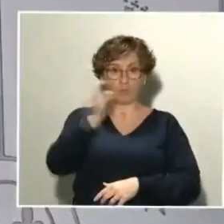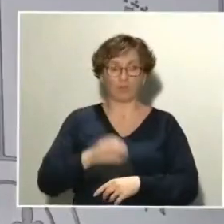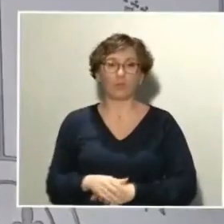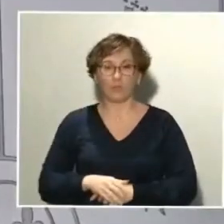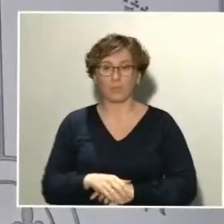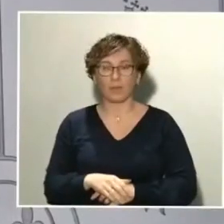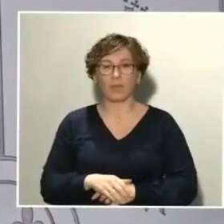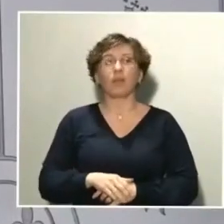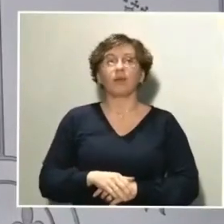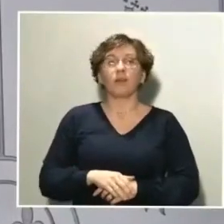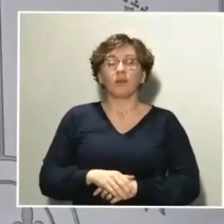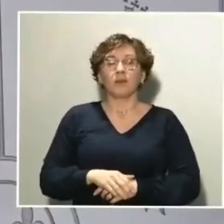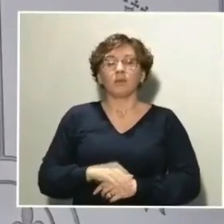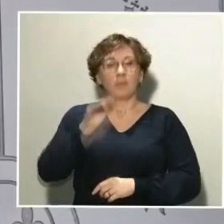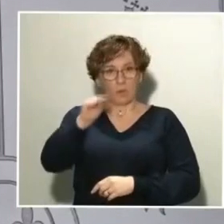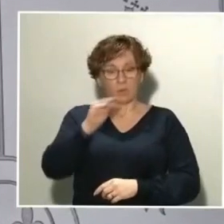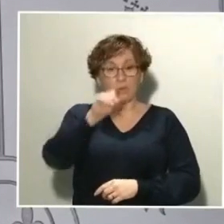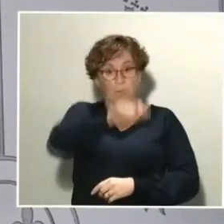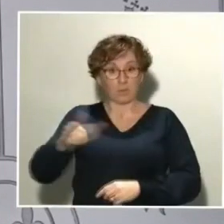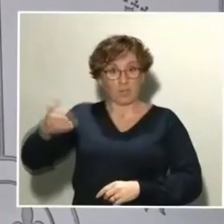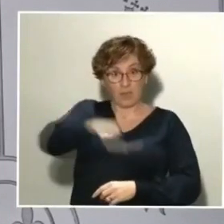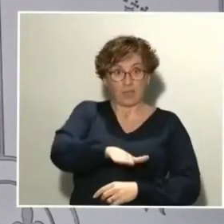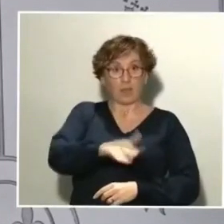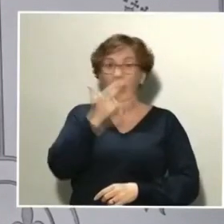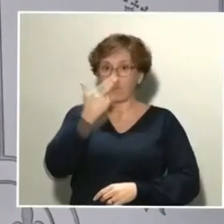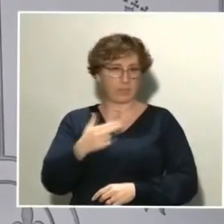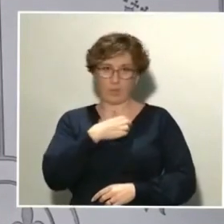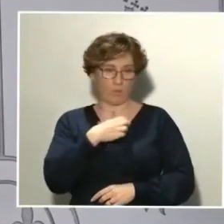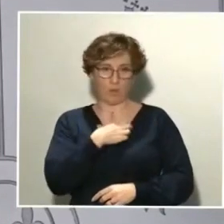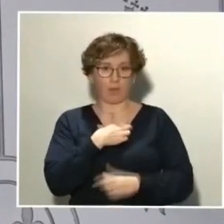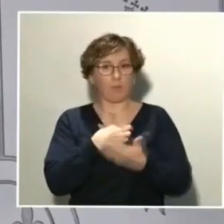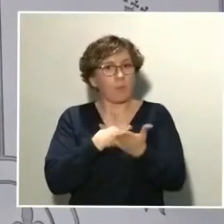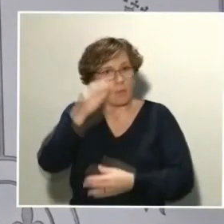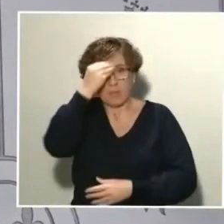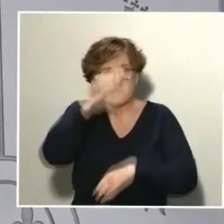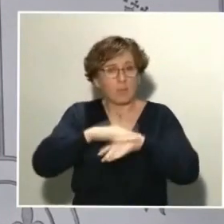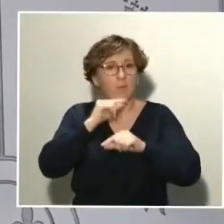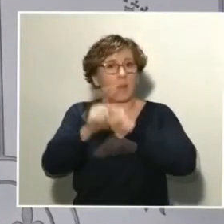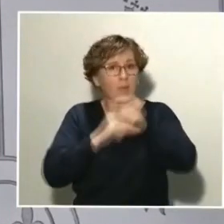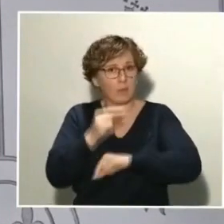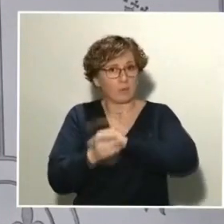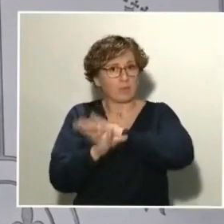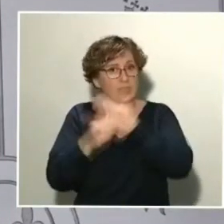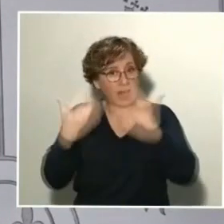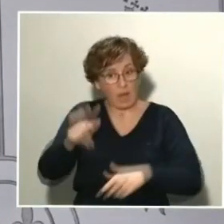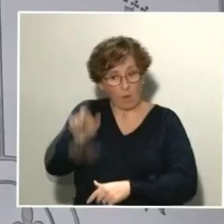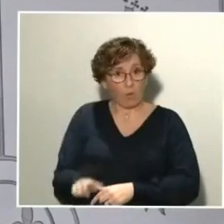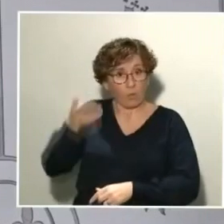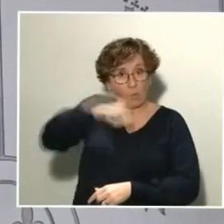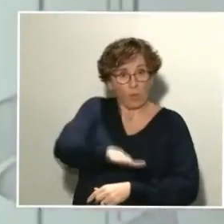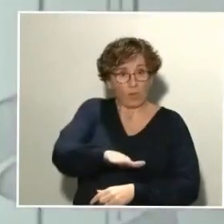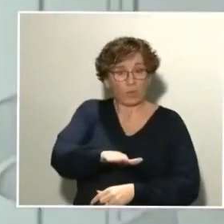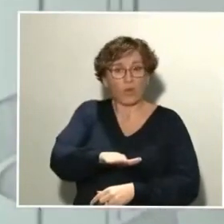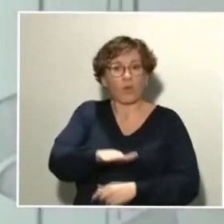una vez que las personas fallecen no se permite verlas. ¿Es porque creen que el virus sigue contagiando aunque el paciente haya muerto? ¿Qué indicaciones hay al respecto?